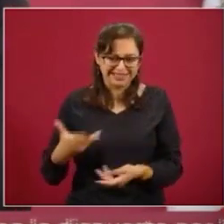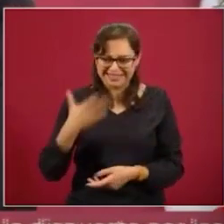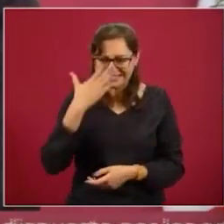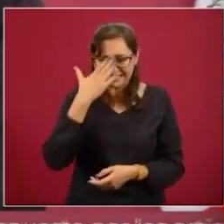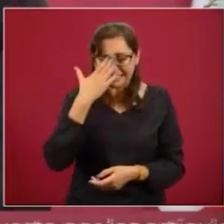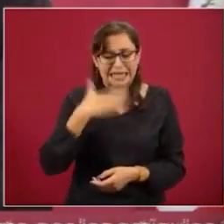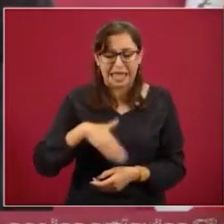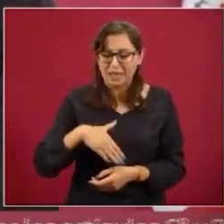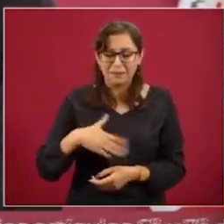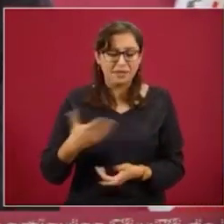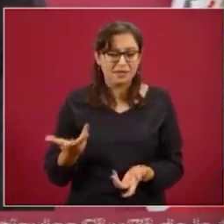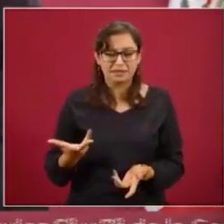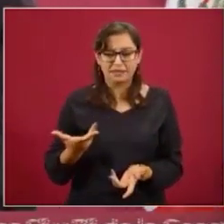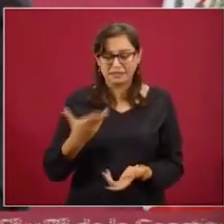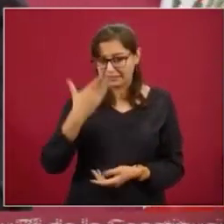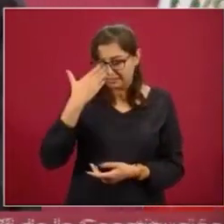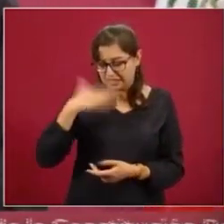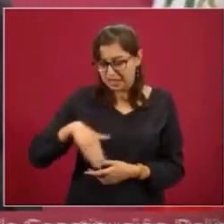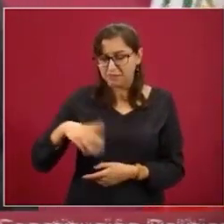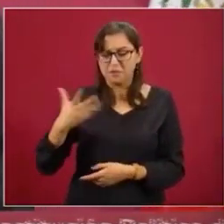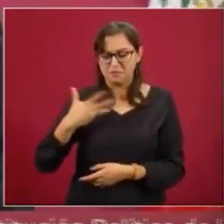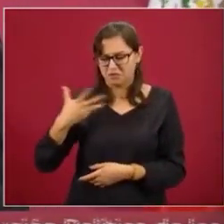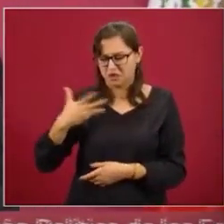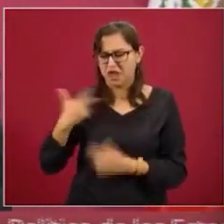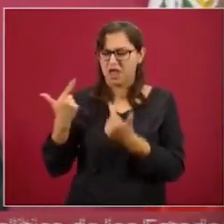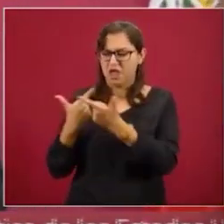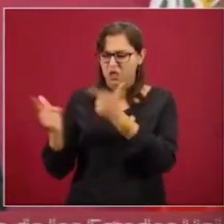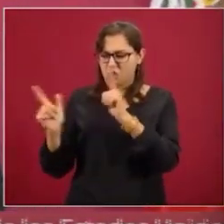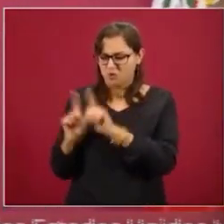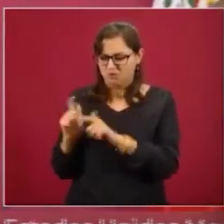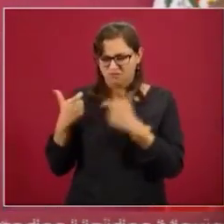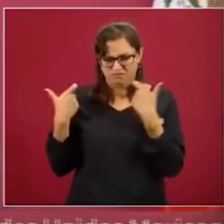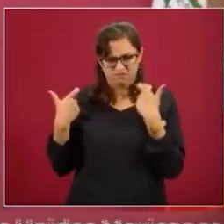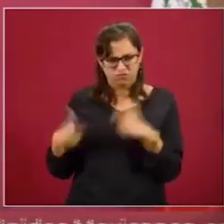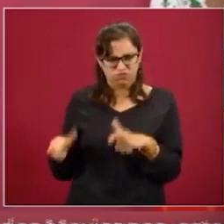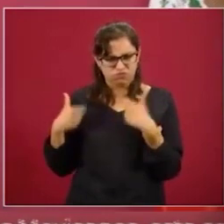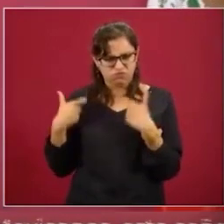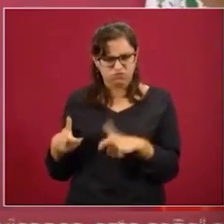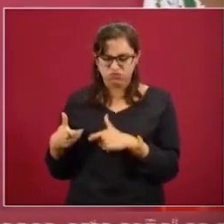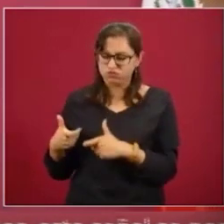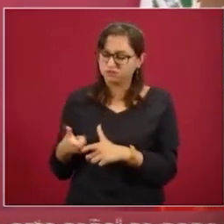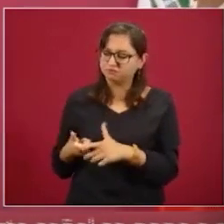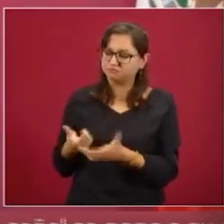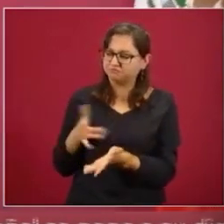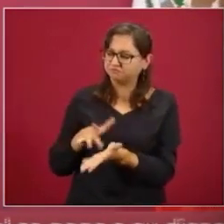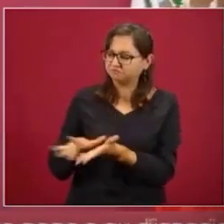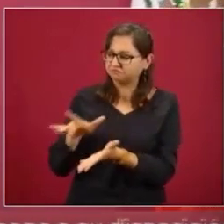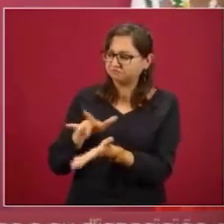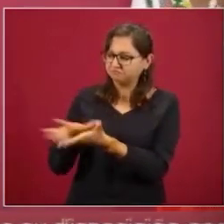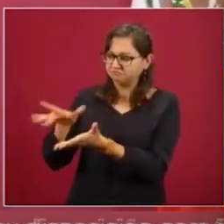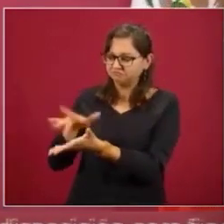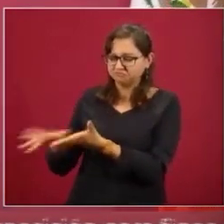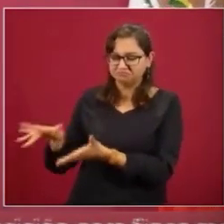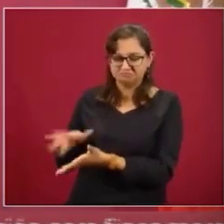económicos que apoyan a movimientos conservadores.